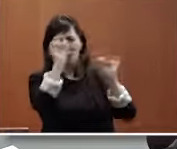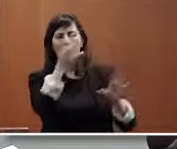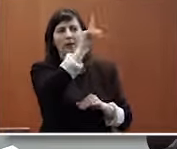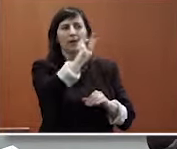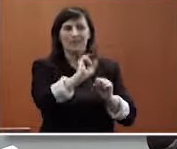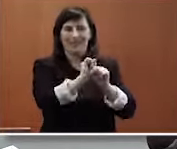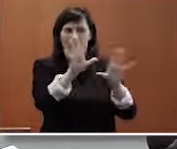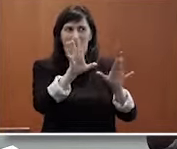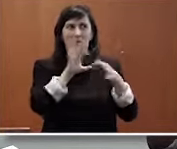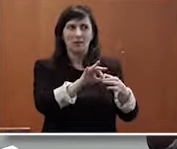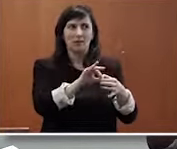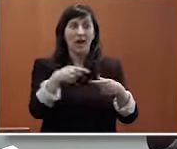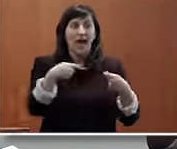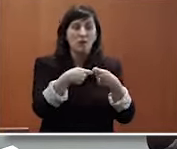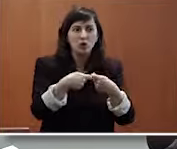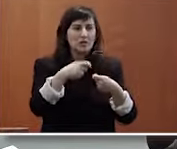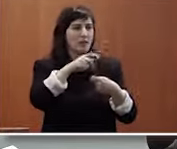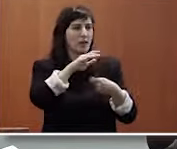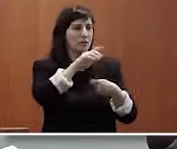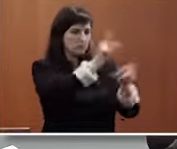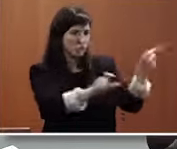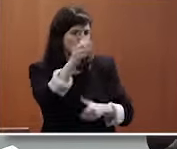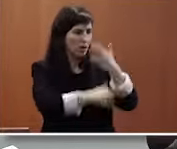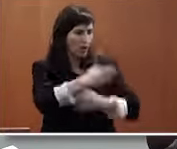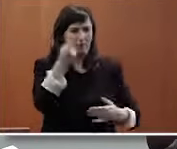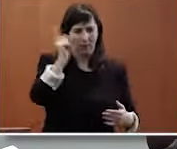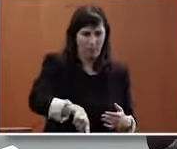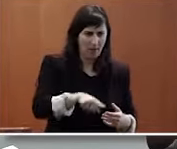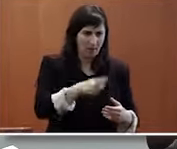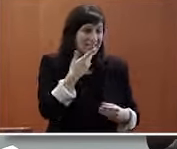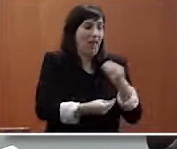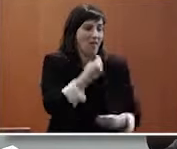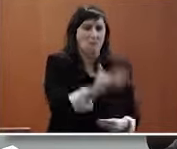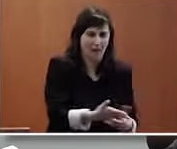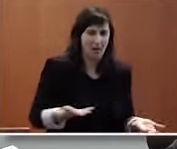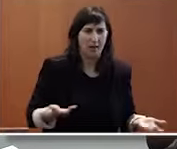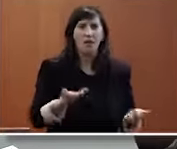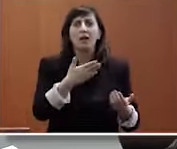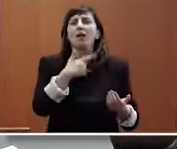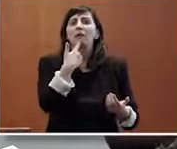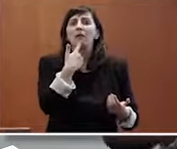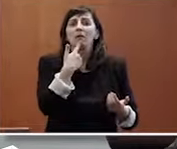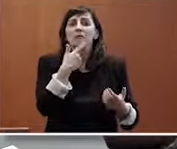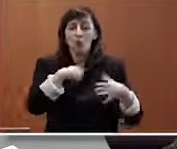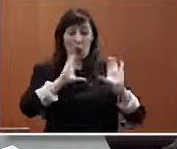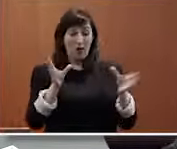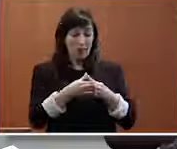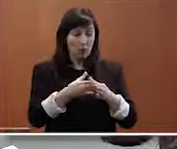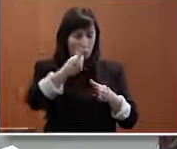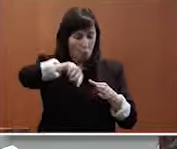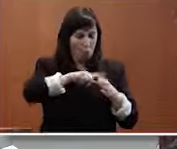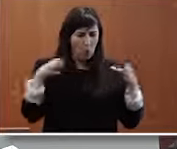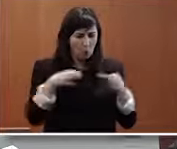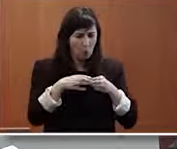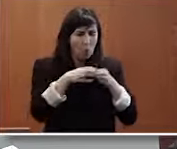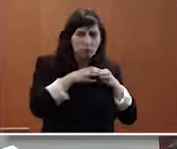aporta más o mayor valor accionista si se hacen bien que si no se hacen tan bien por lo tanto somos un colectivo que va mucho mayor que hay que